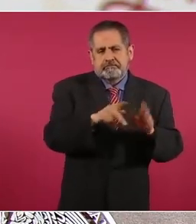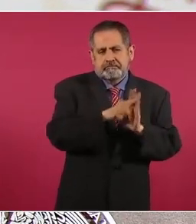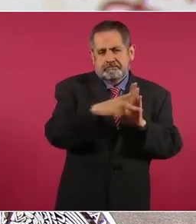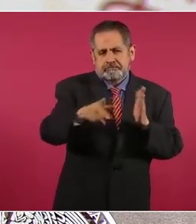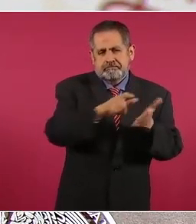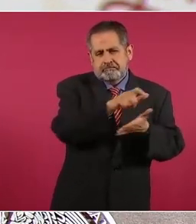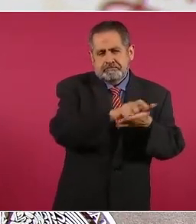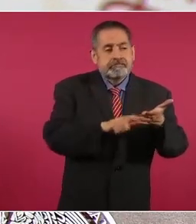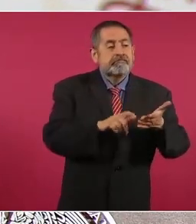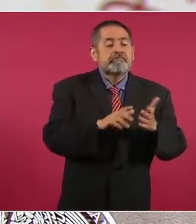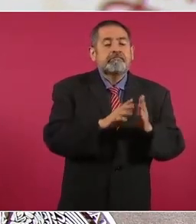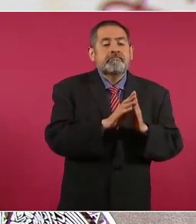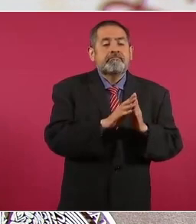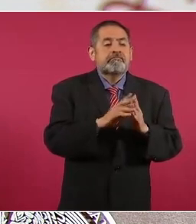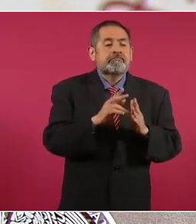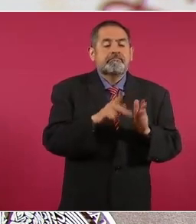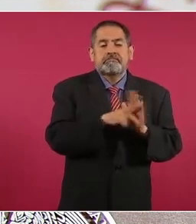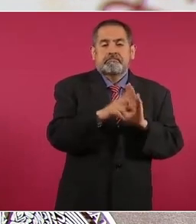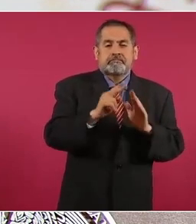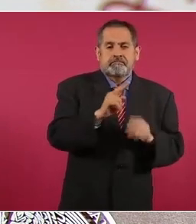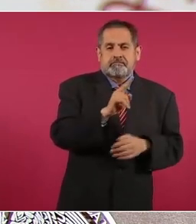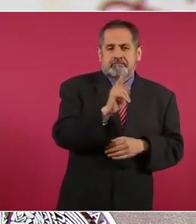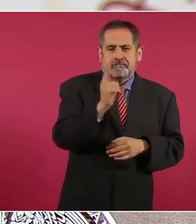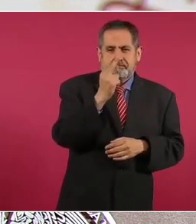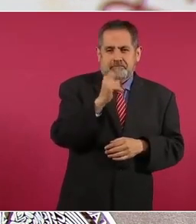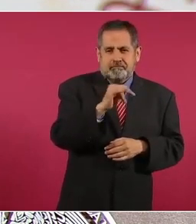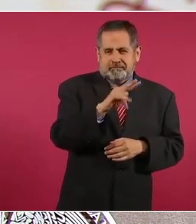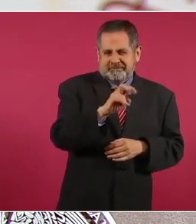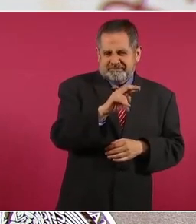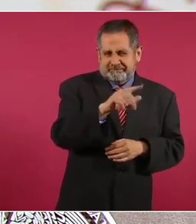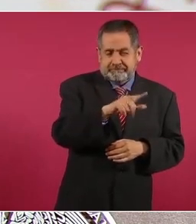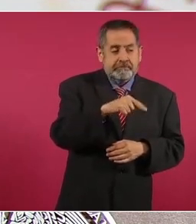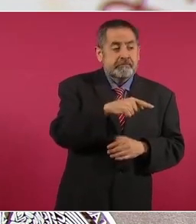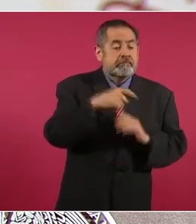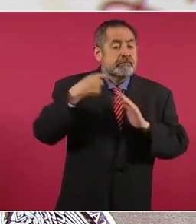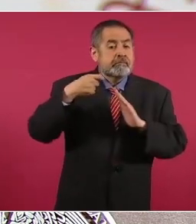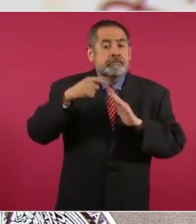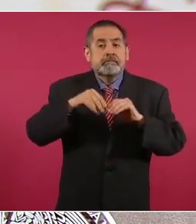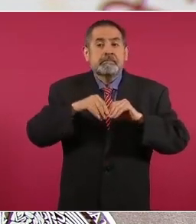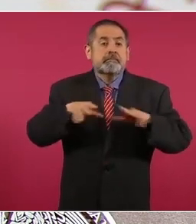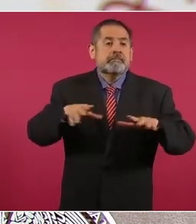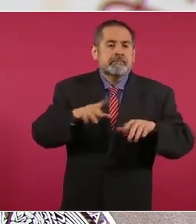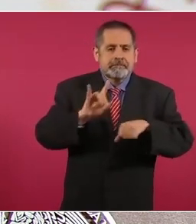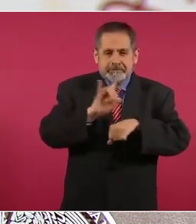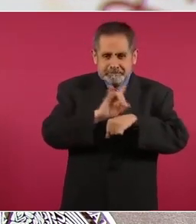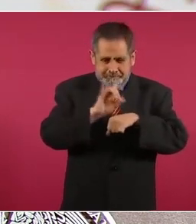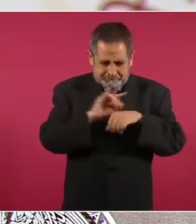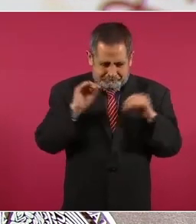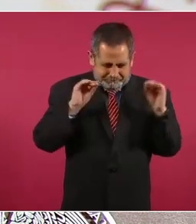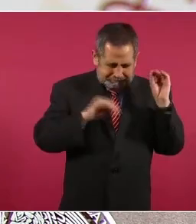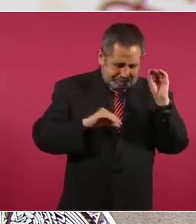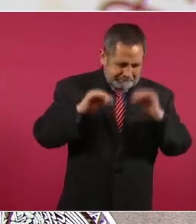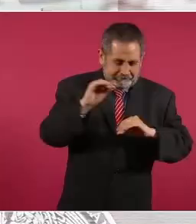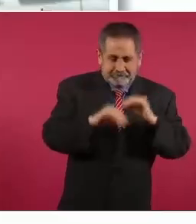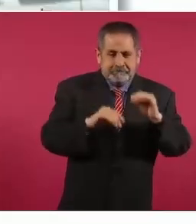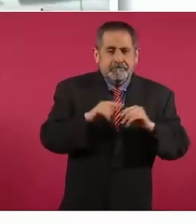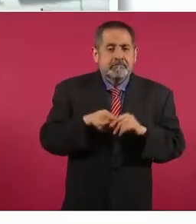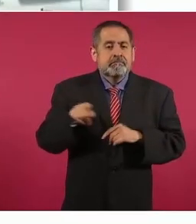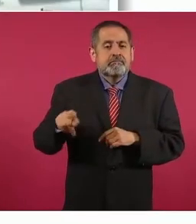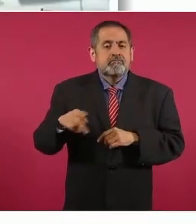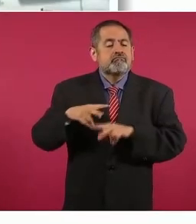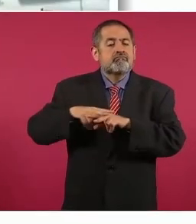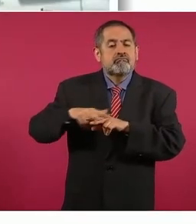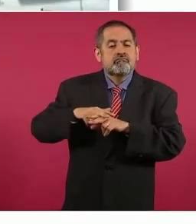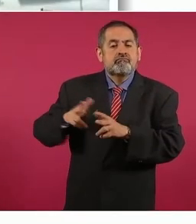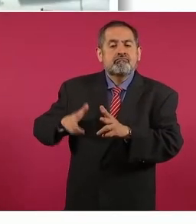es columnista de El Universal, quien publicó un video con el supuesto montaje que se hizo de un recorrido por